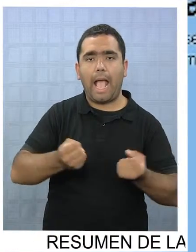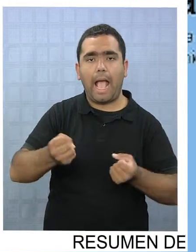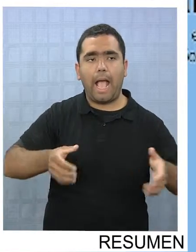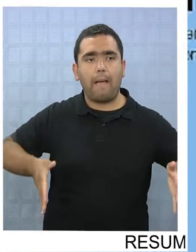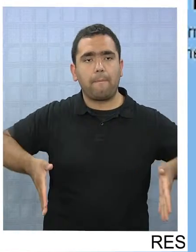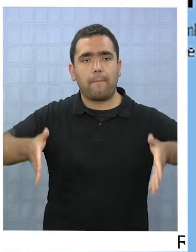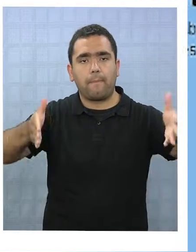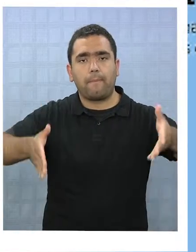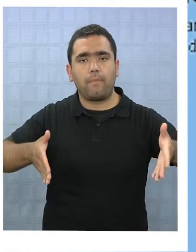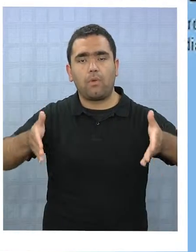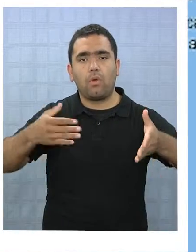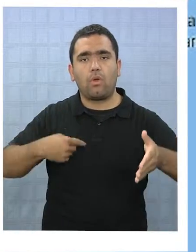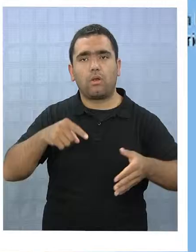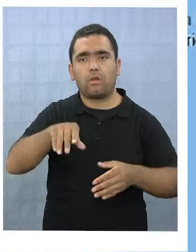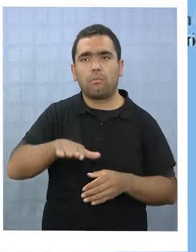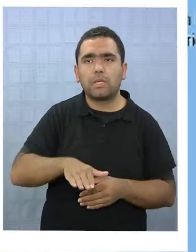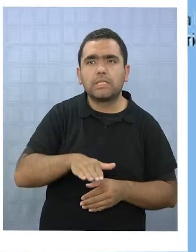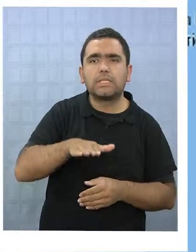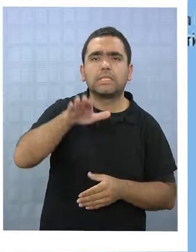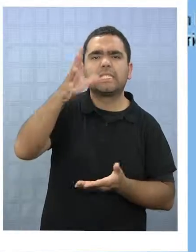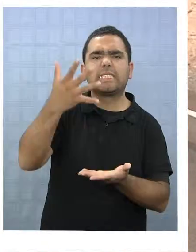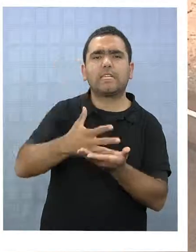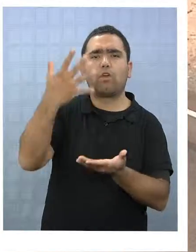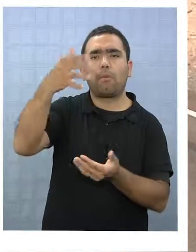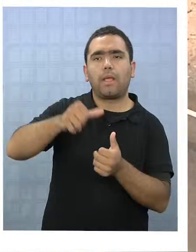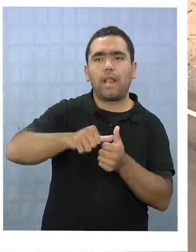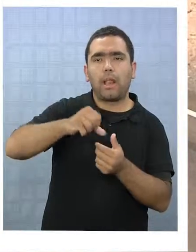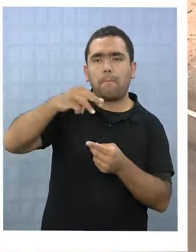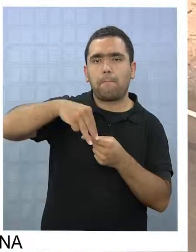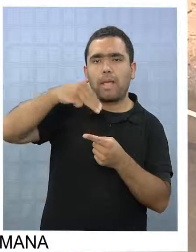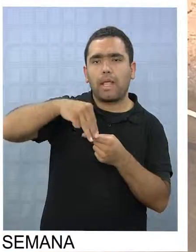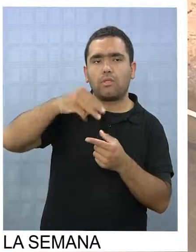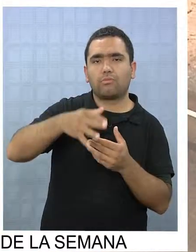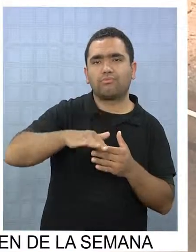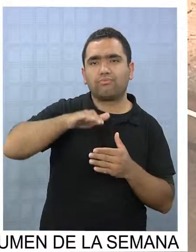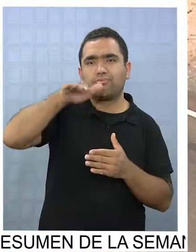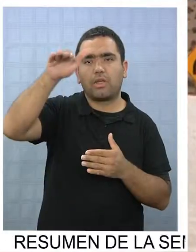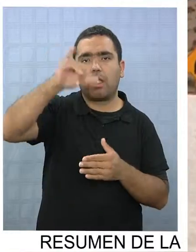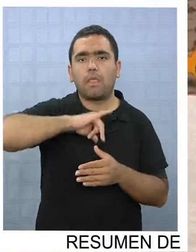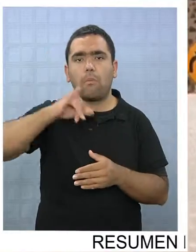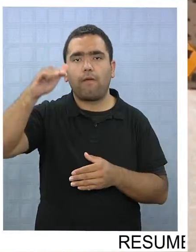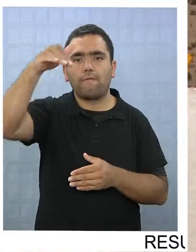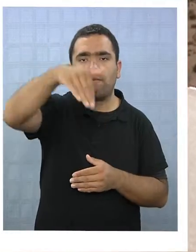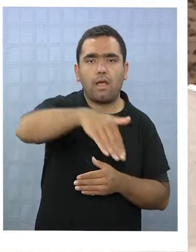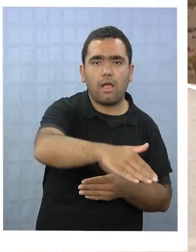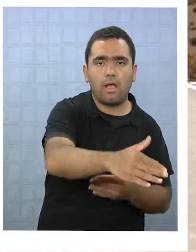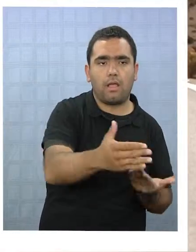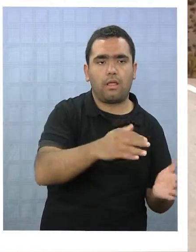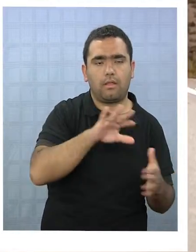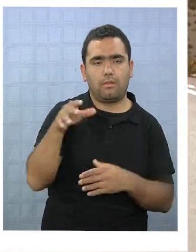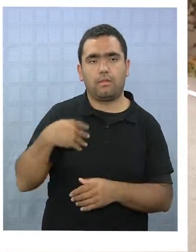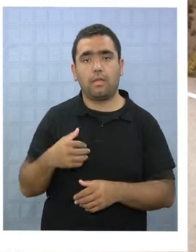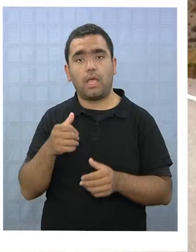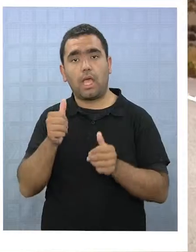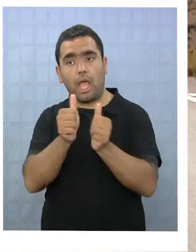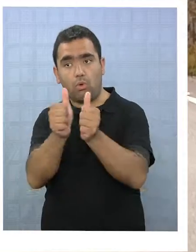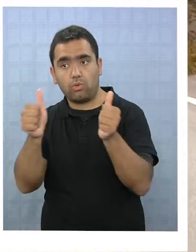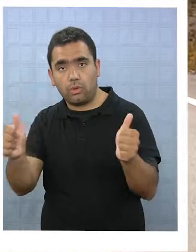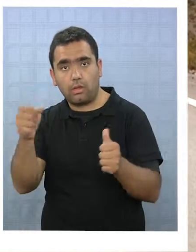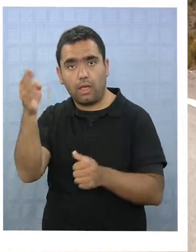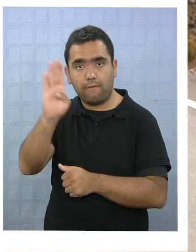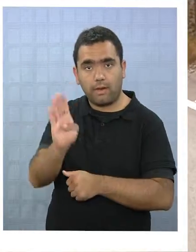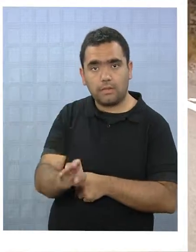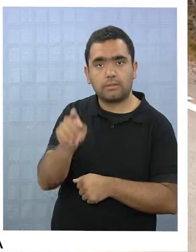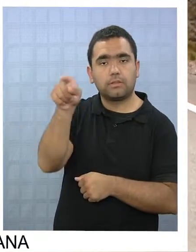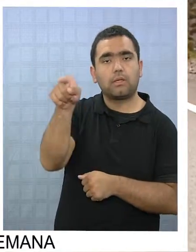altura y bajar. Estaba todo dicho. Sin embargo, para las autoridades en Brasil hoy, este proyecto es necesario y